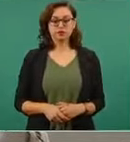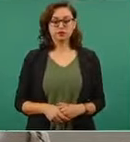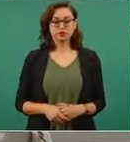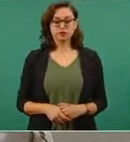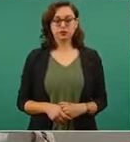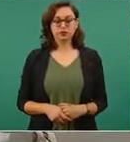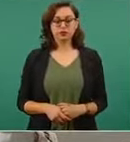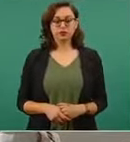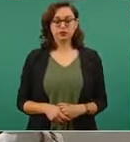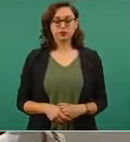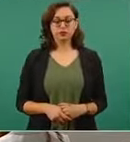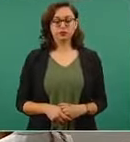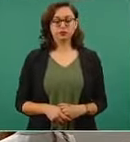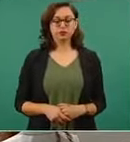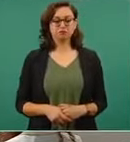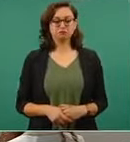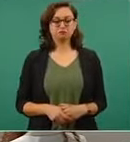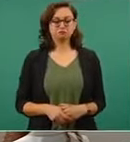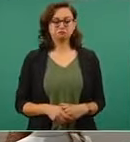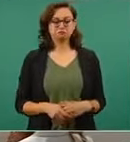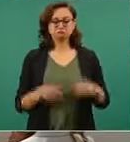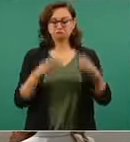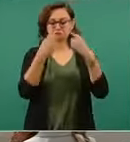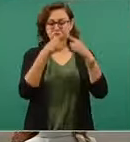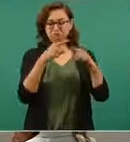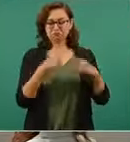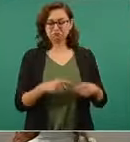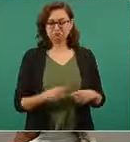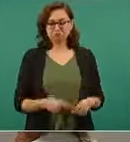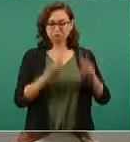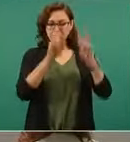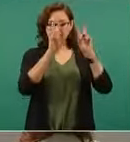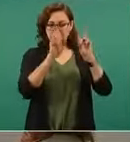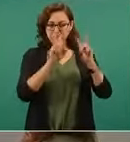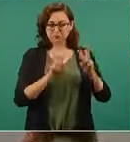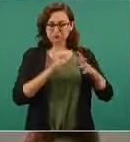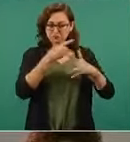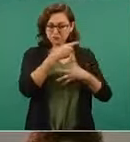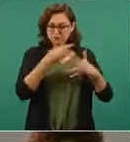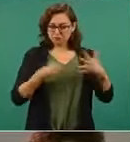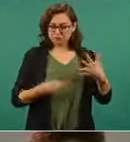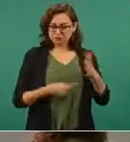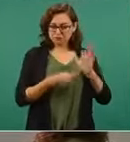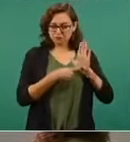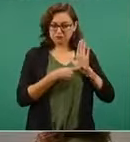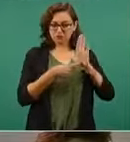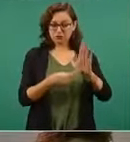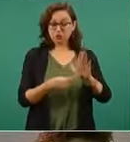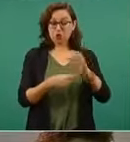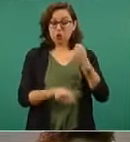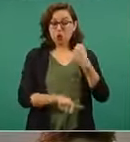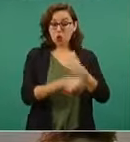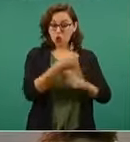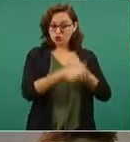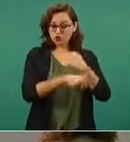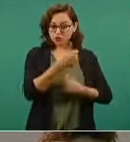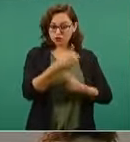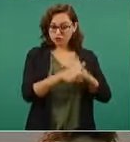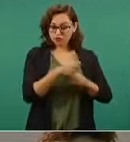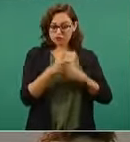Son algunos asuntos, son 11 concretamente.